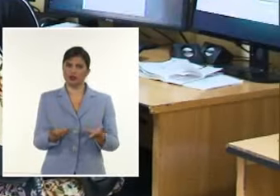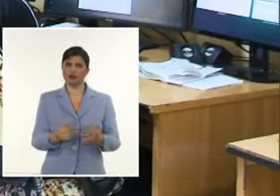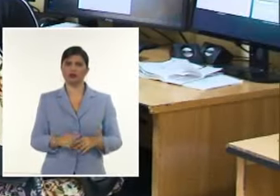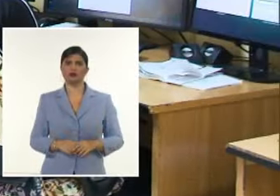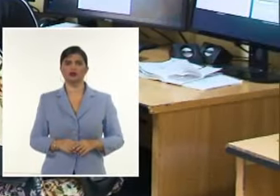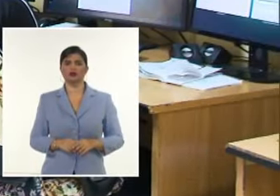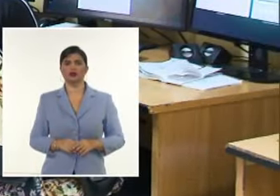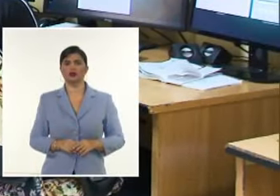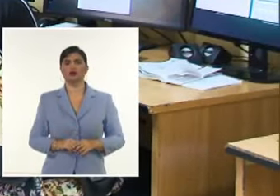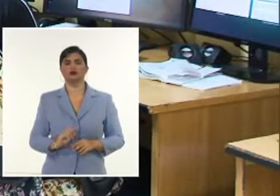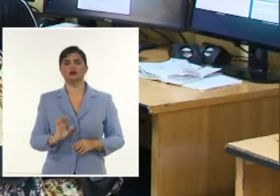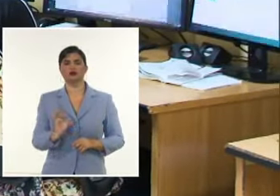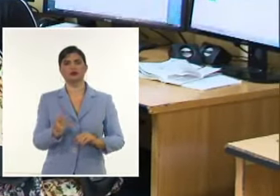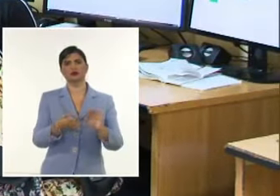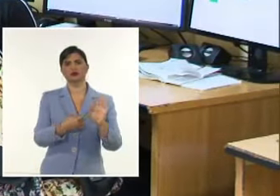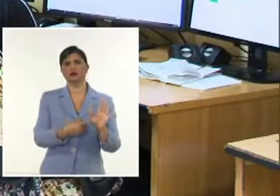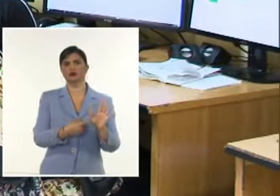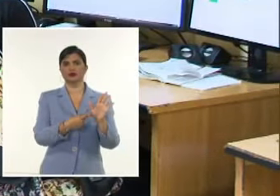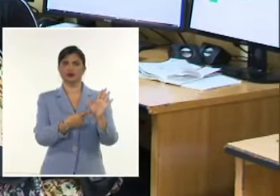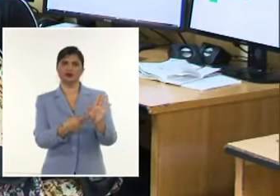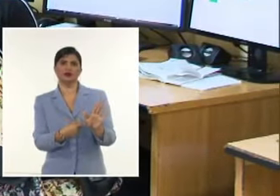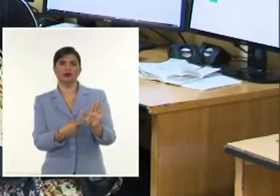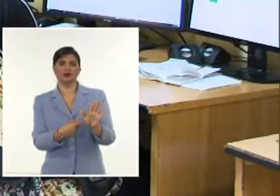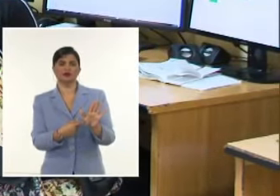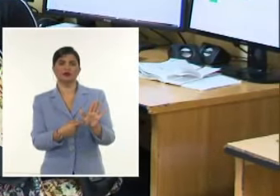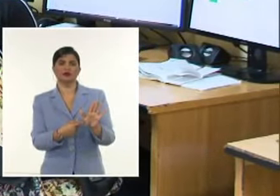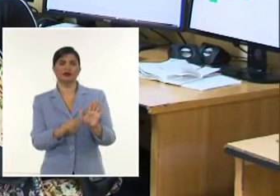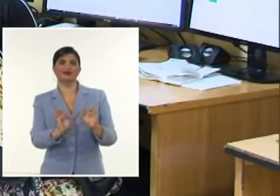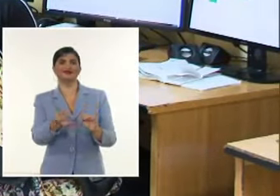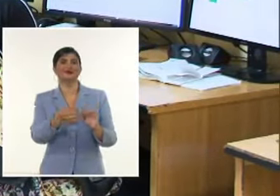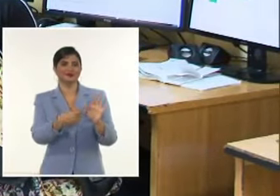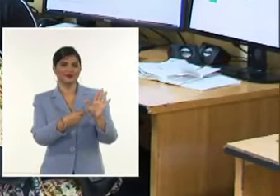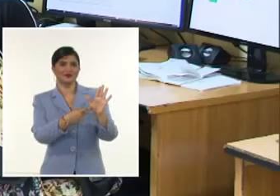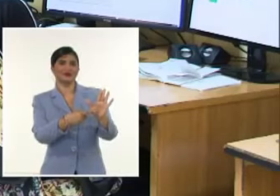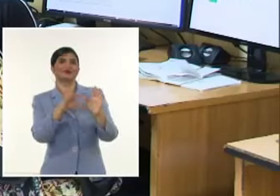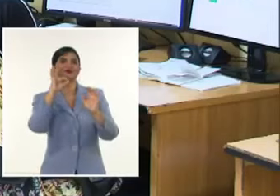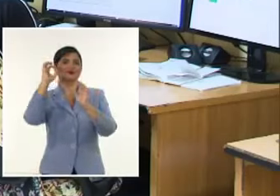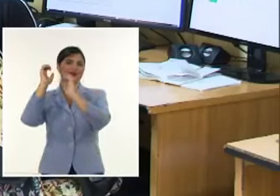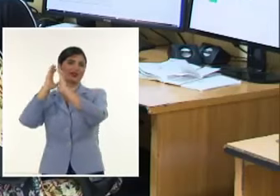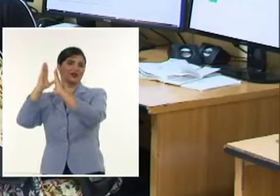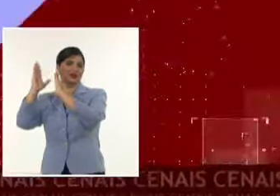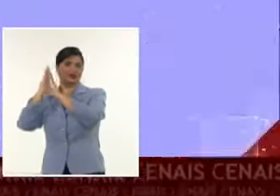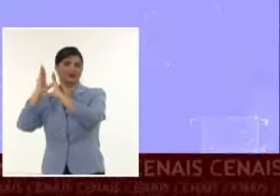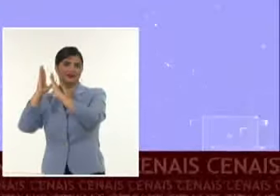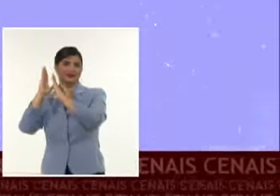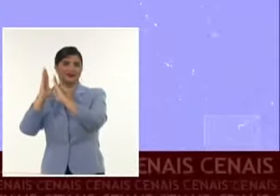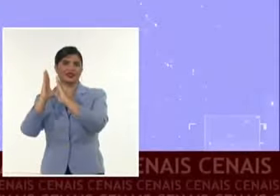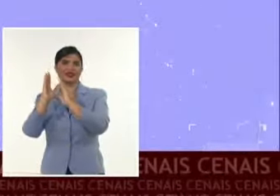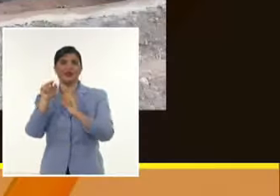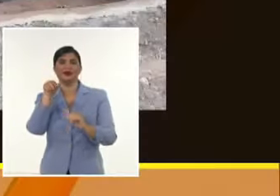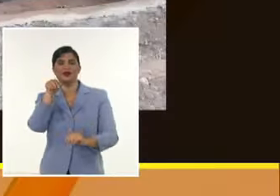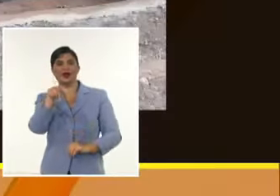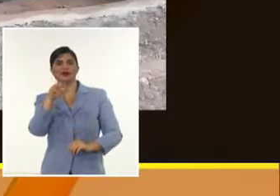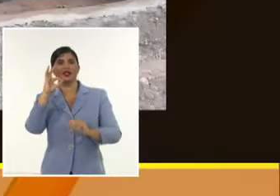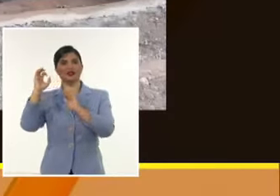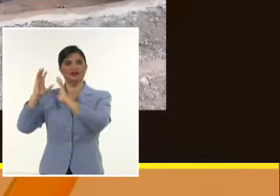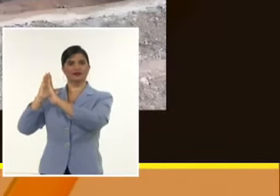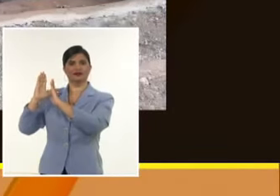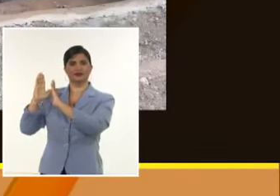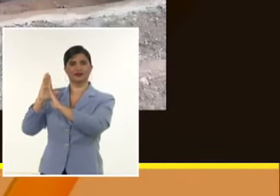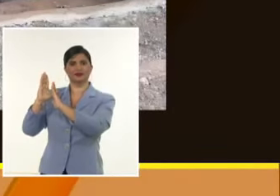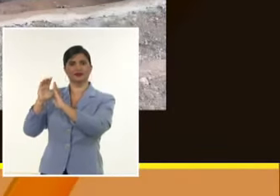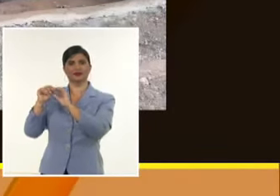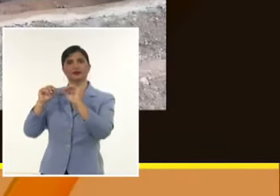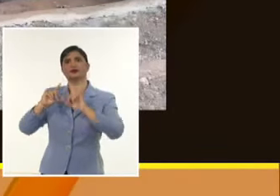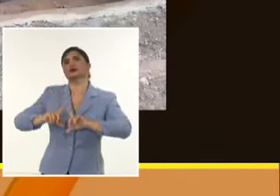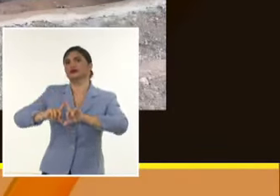Sí, Adiel Estos nuevos emplazamientos Que se han ubicado En la parte occidental del país Responden principalmente A cubrir todo el